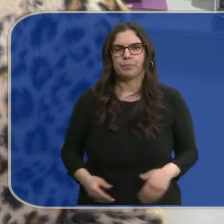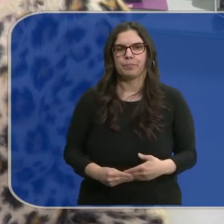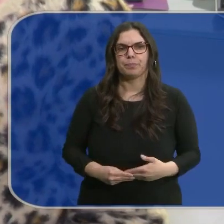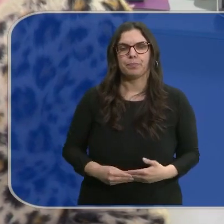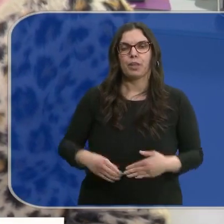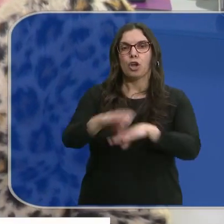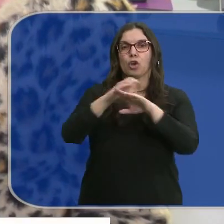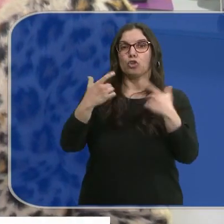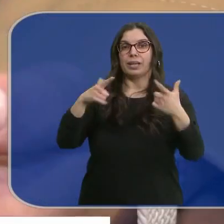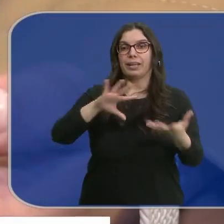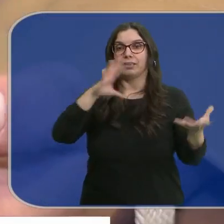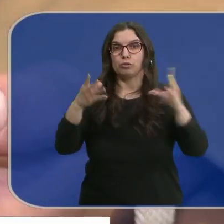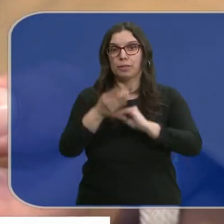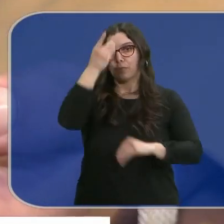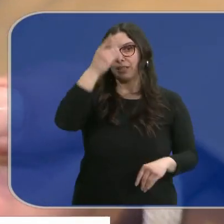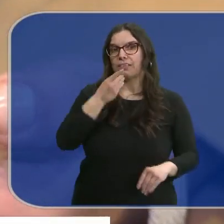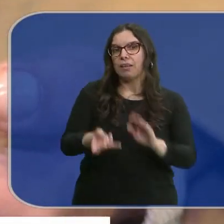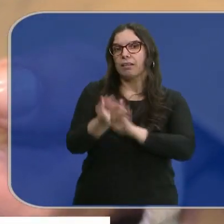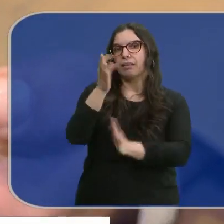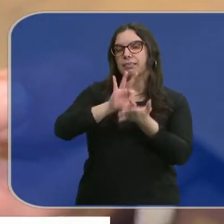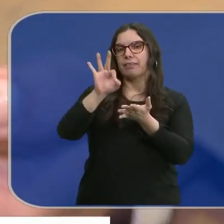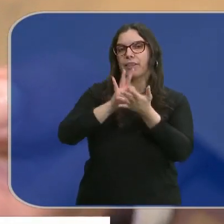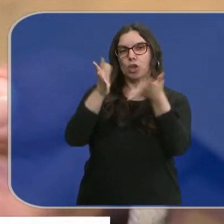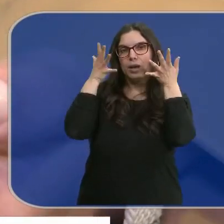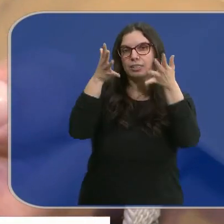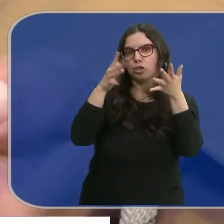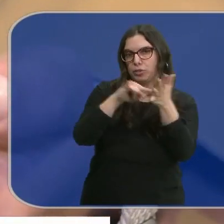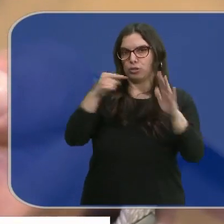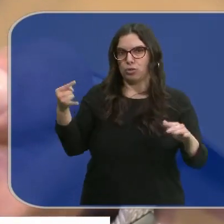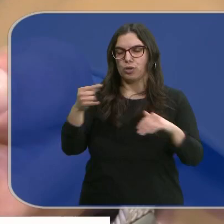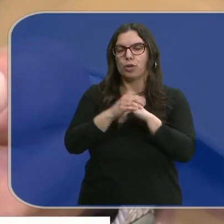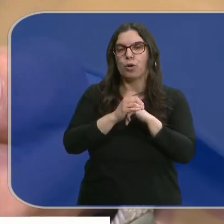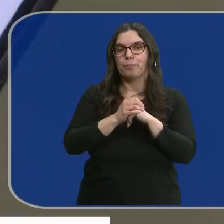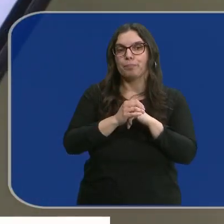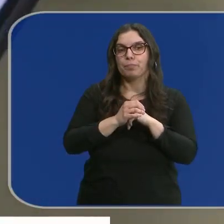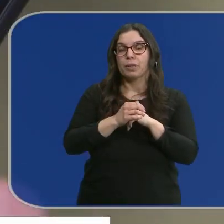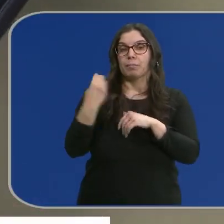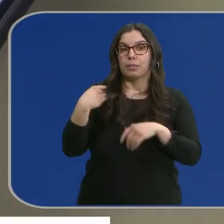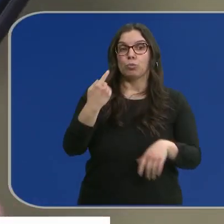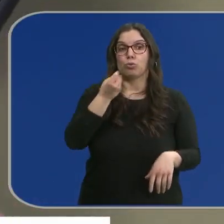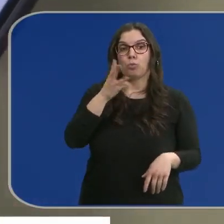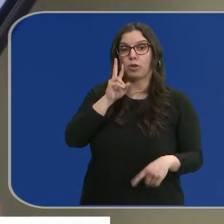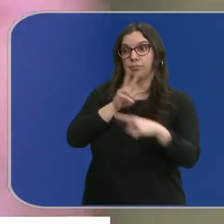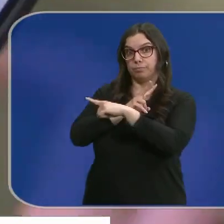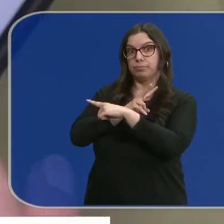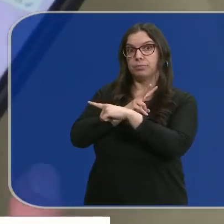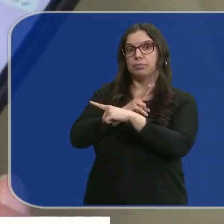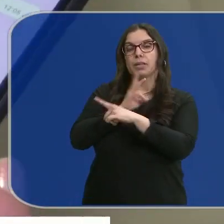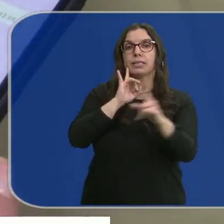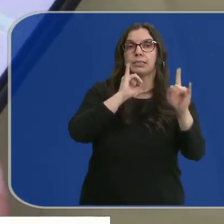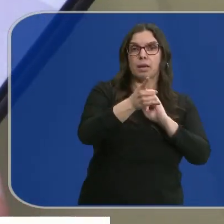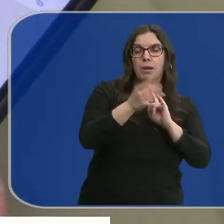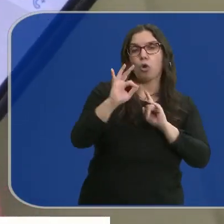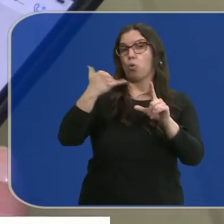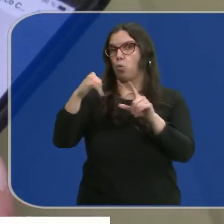La Consejería de Transformación Digital pone en marcha un servicio de asesoramiento tecnológico. A través del número que ven en pantalla y contactando